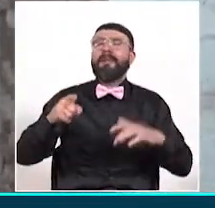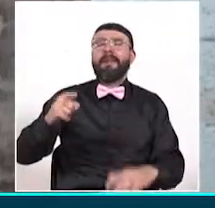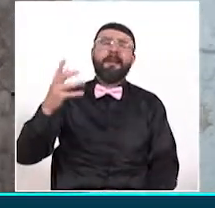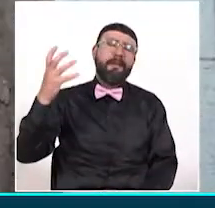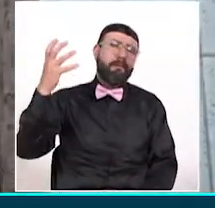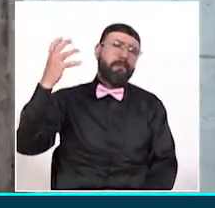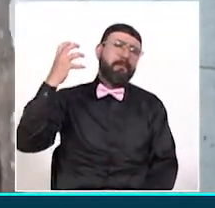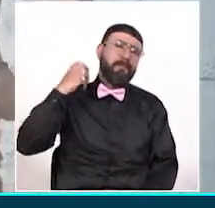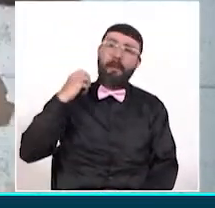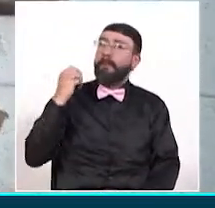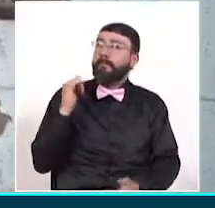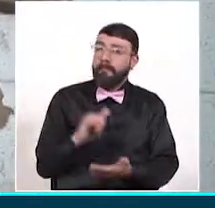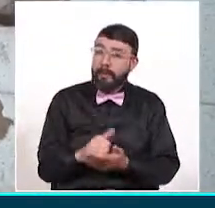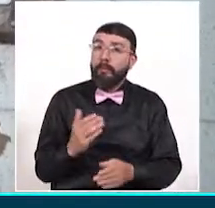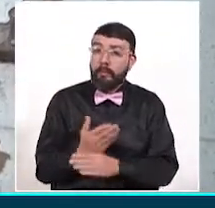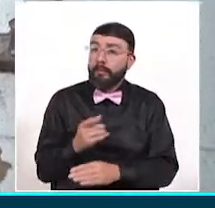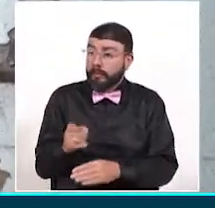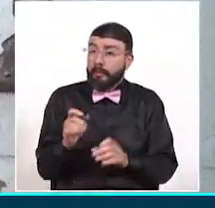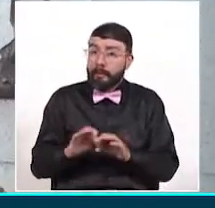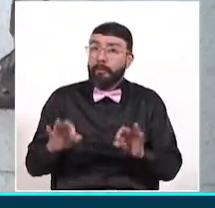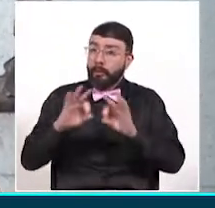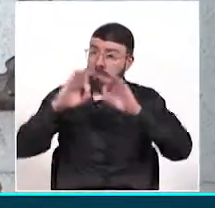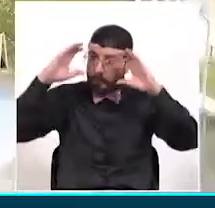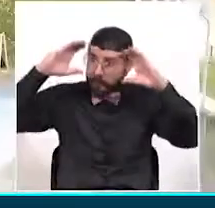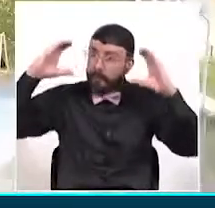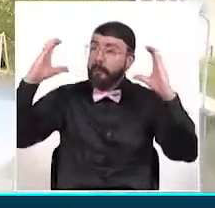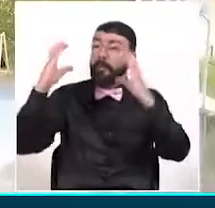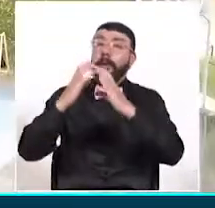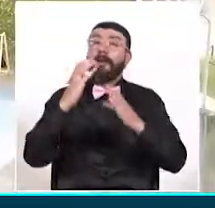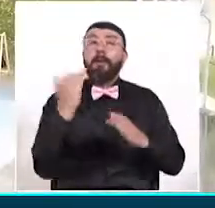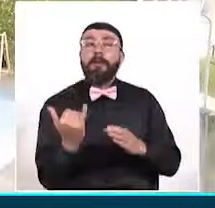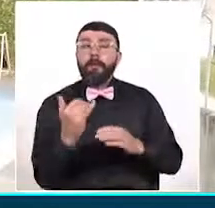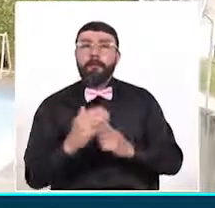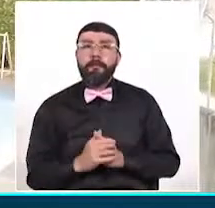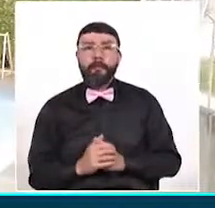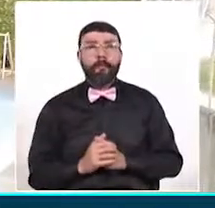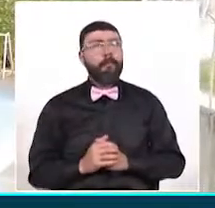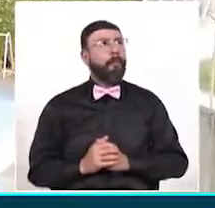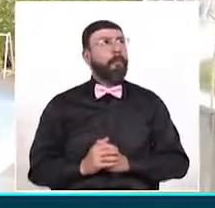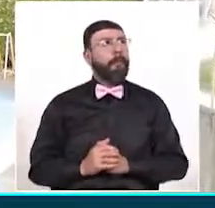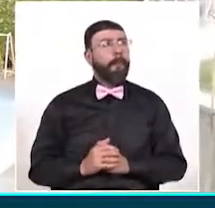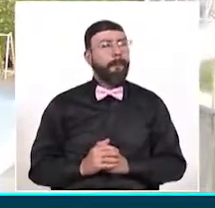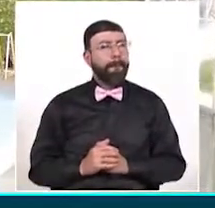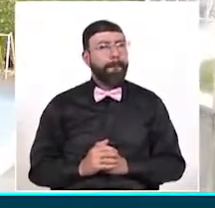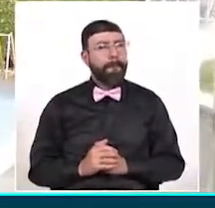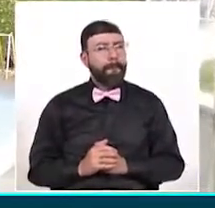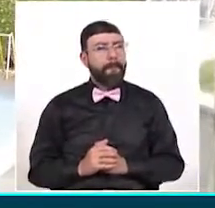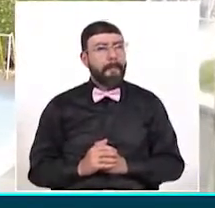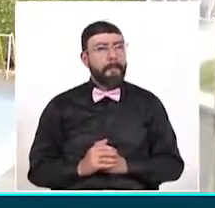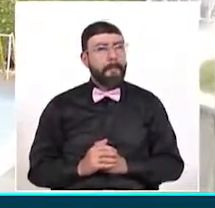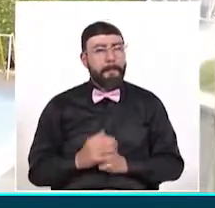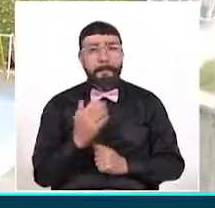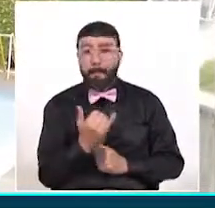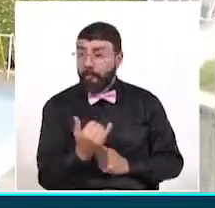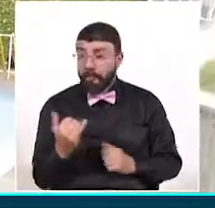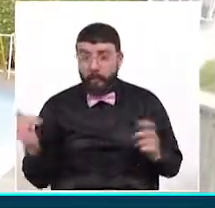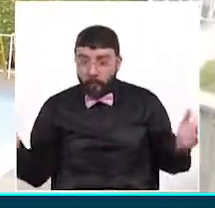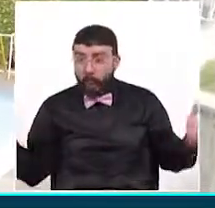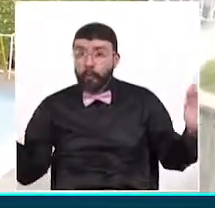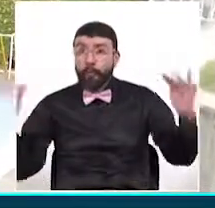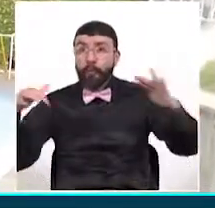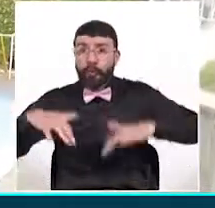en esa zona de este importante escenario deportivo. Podemos observar que aquí es un punto de encuentro para